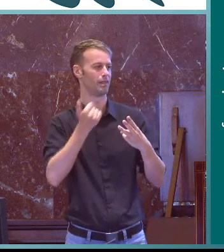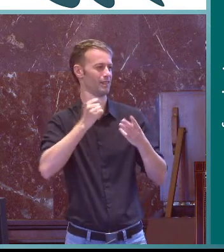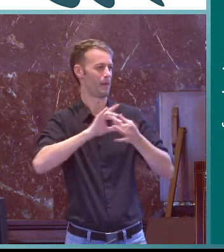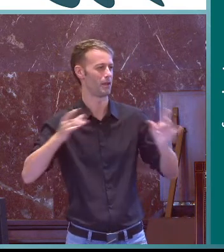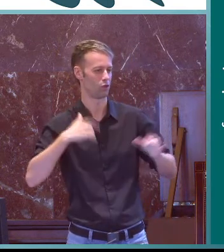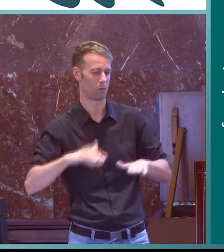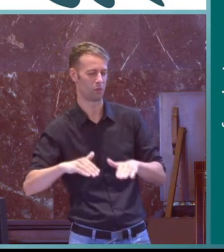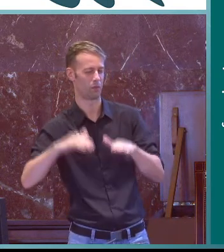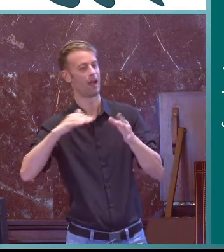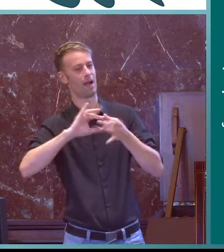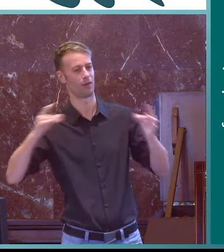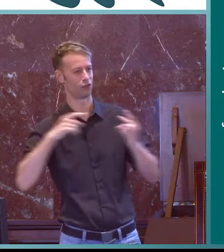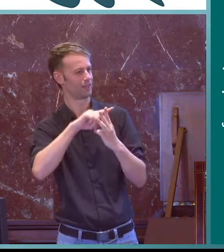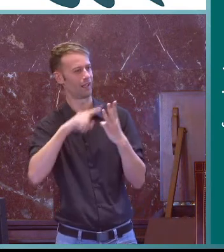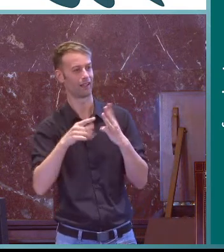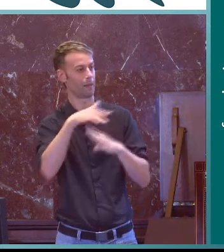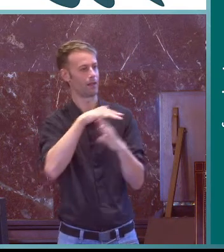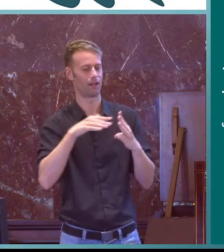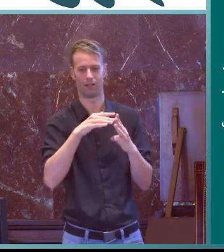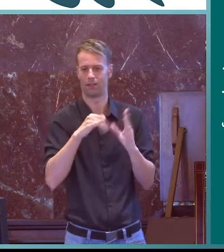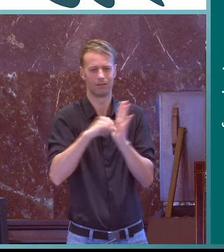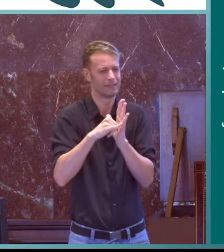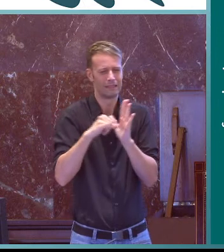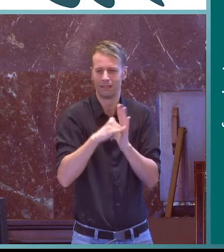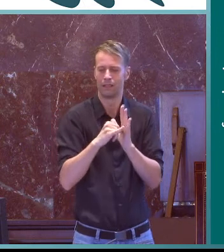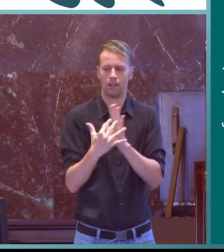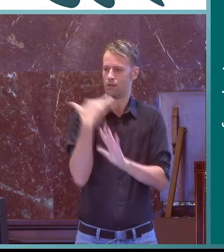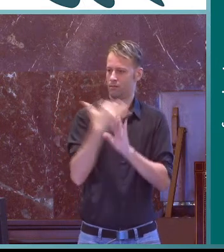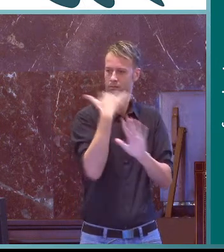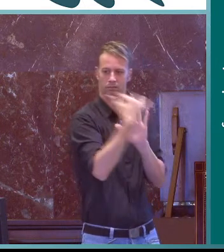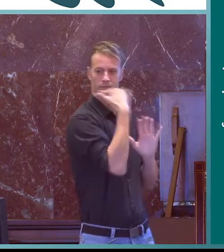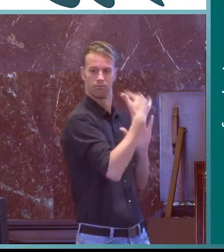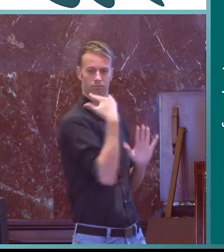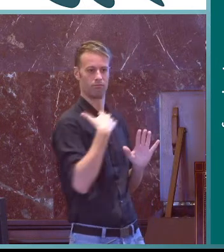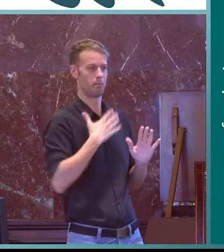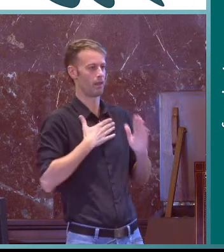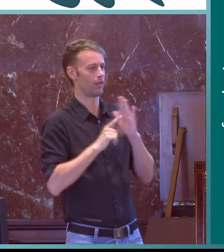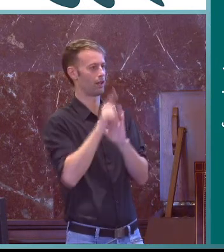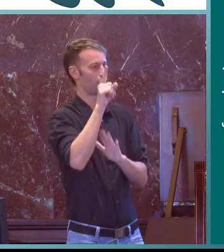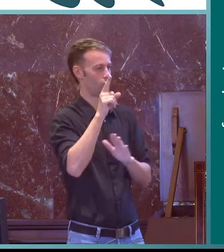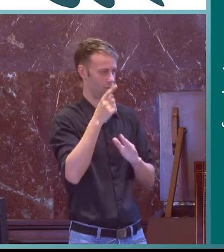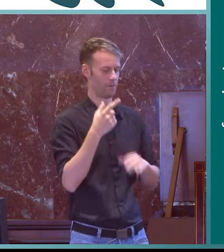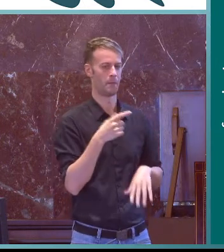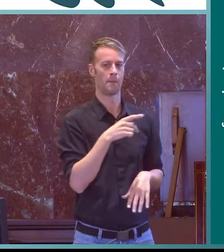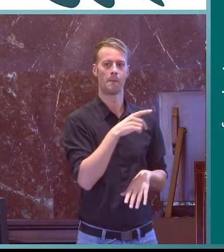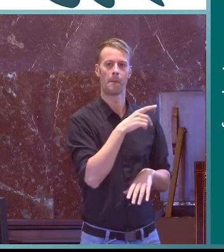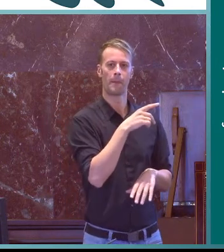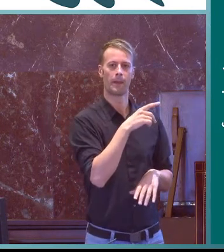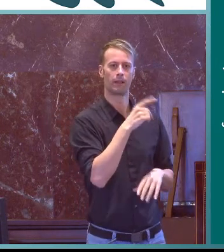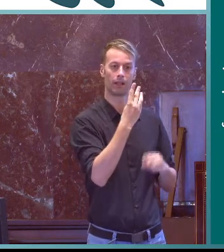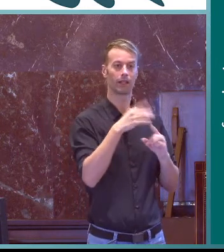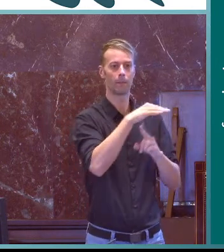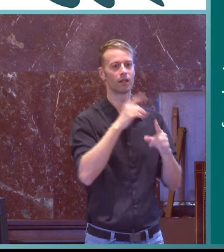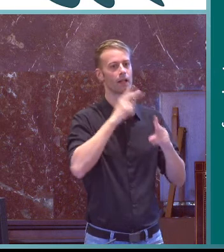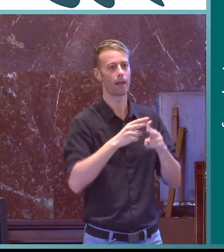el tercero pues los amigos a lo mejor son los ambientes más cercanos a ese niño los que influyen en su